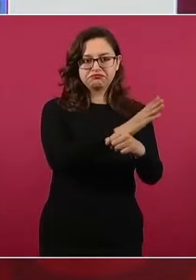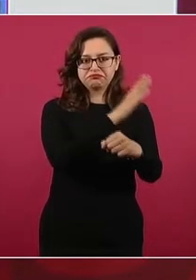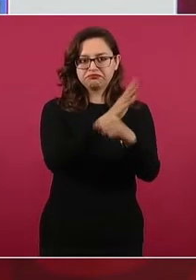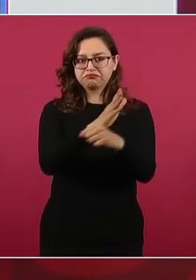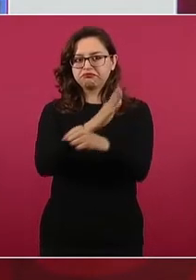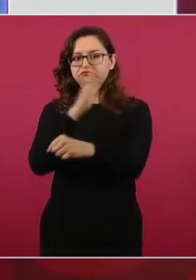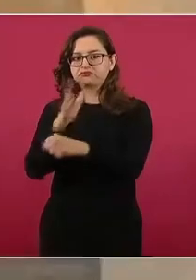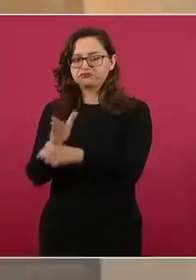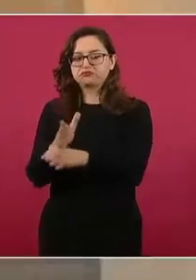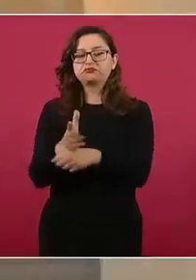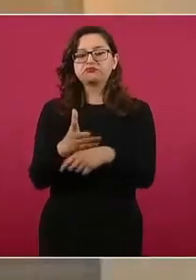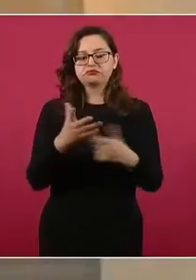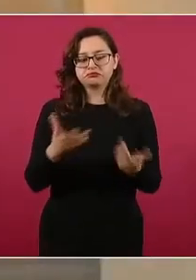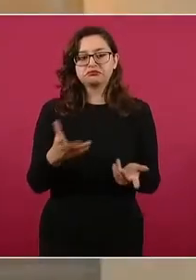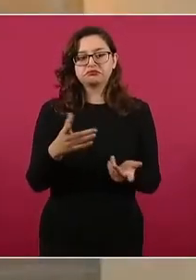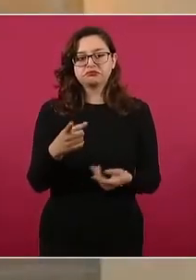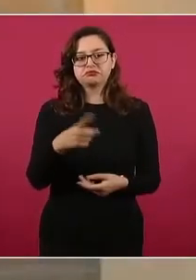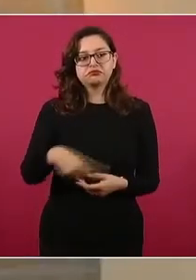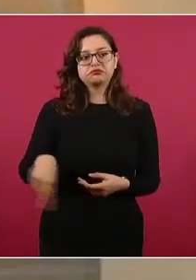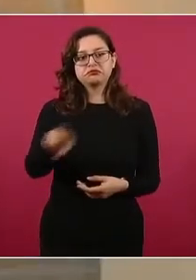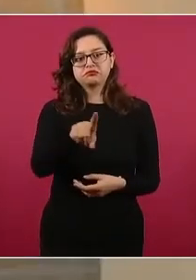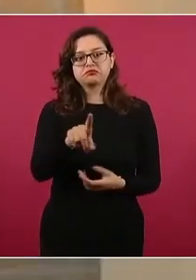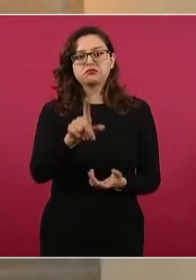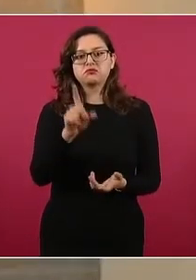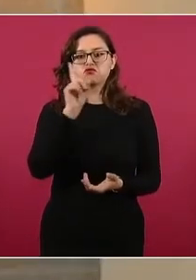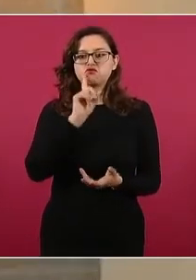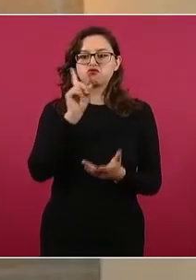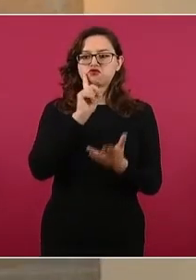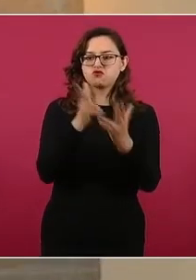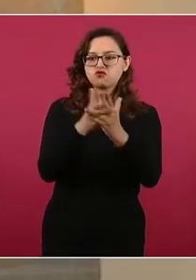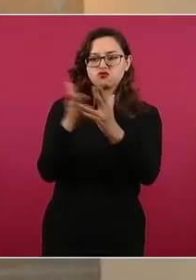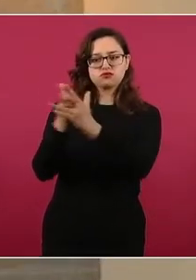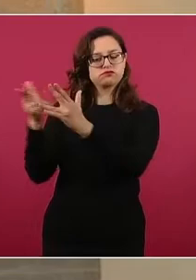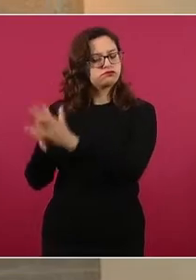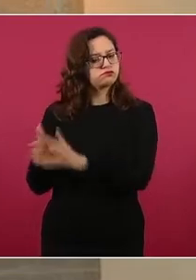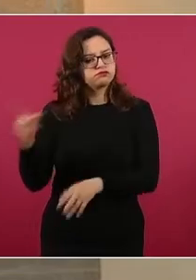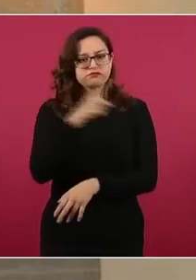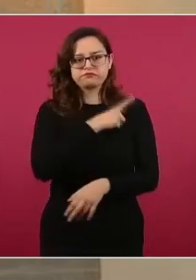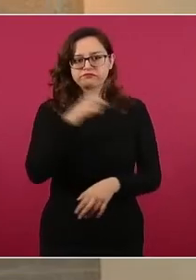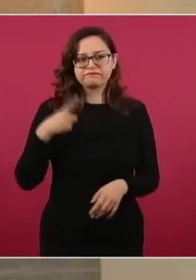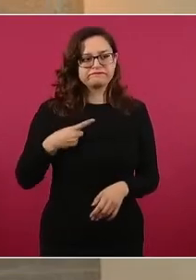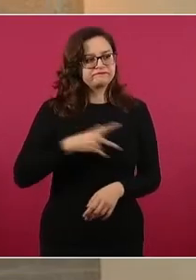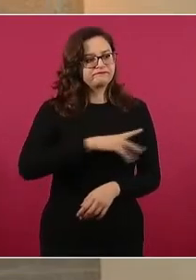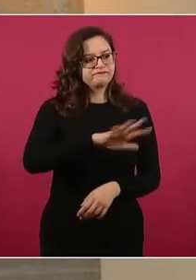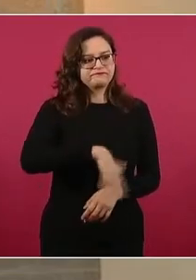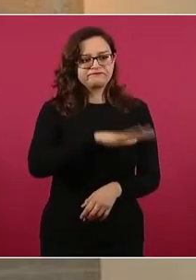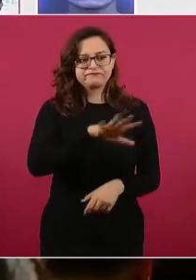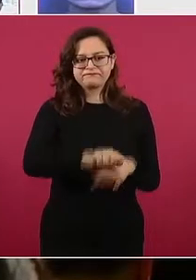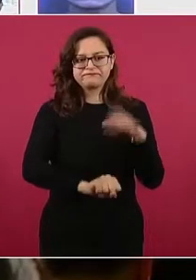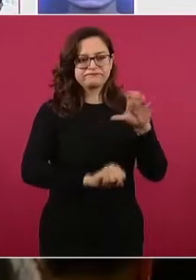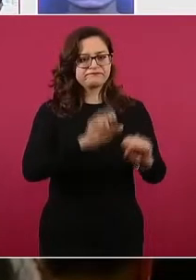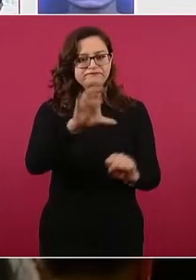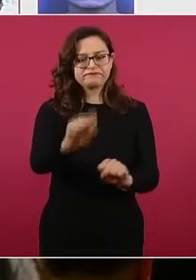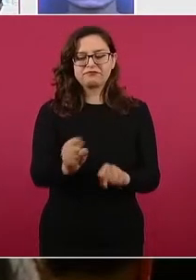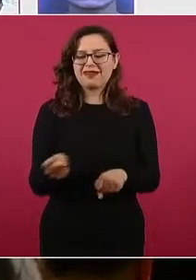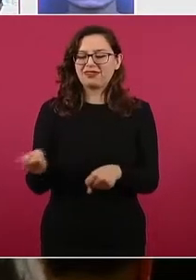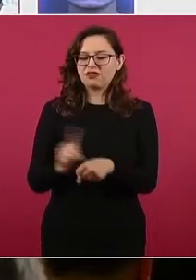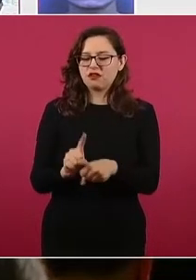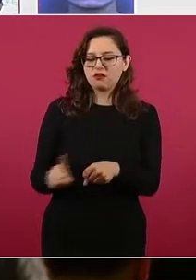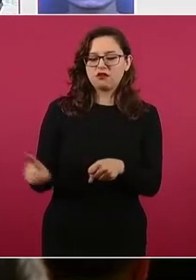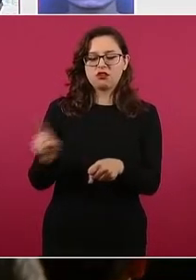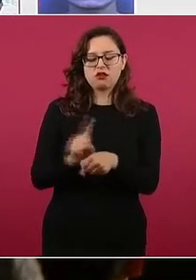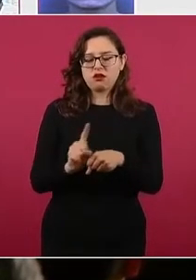la persecución criminal de quienes cometen el delito de feminicidio. Y todos los días se están haciendo